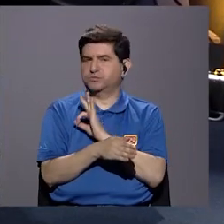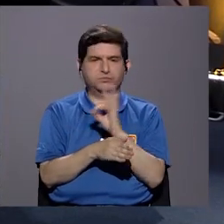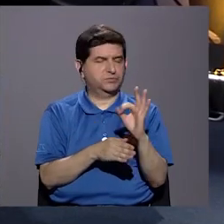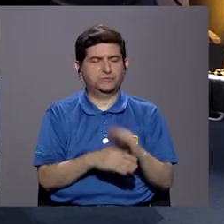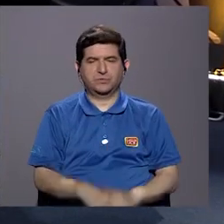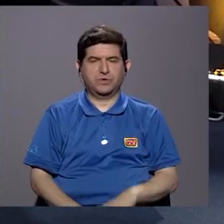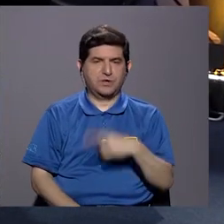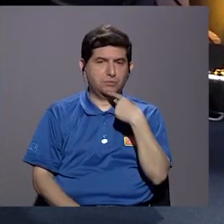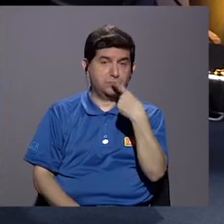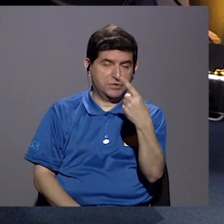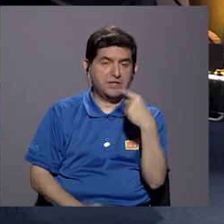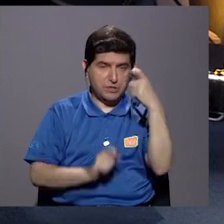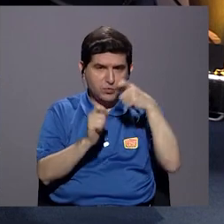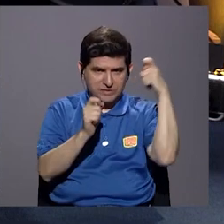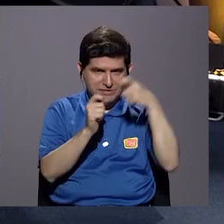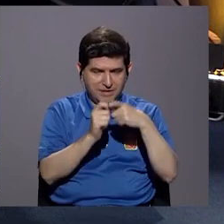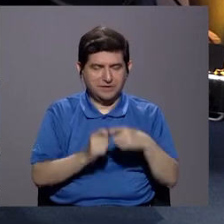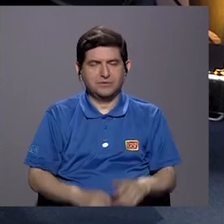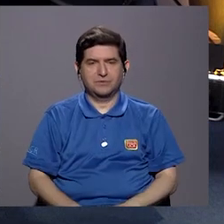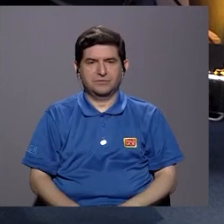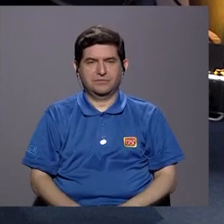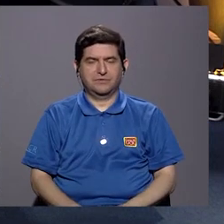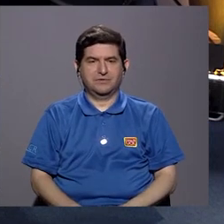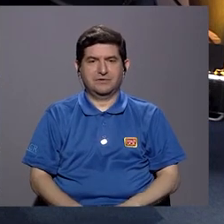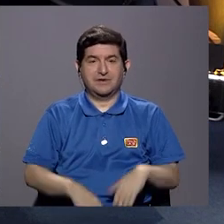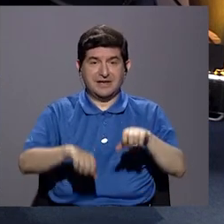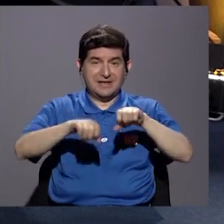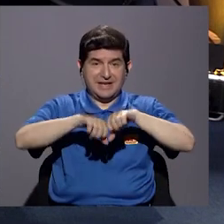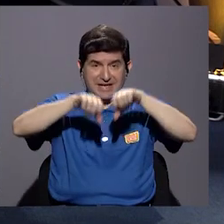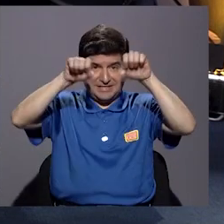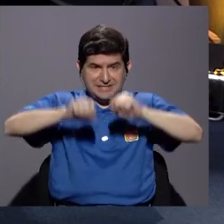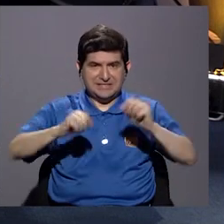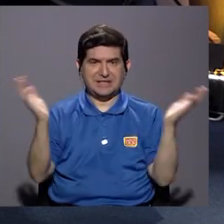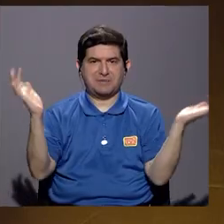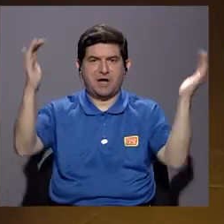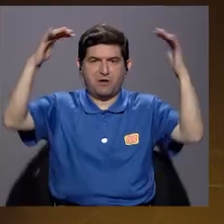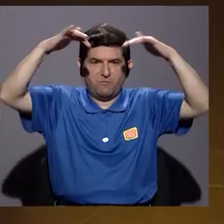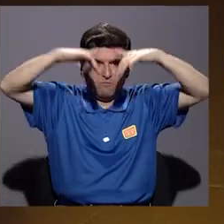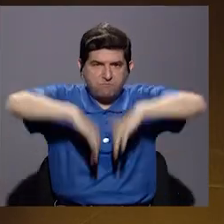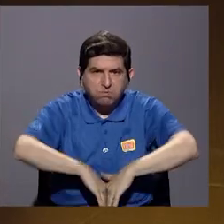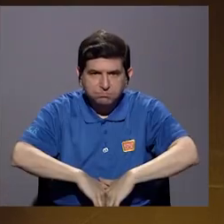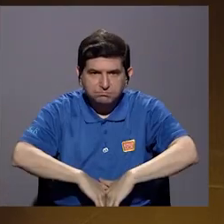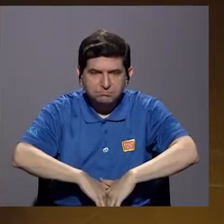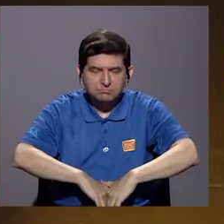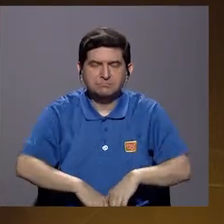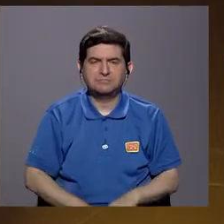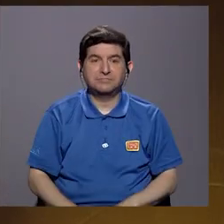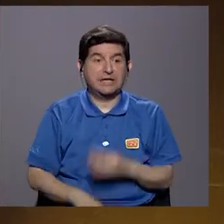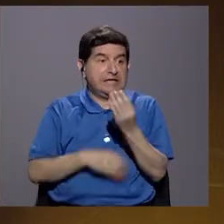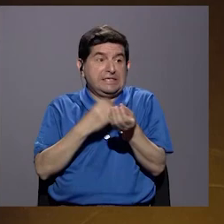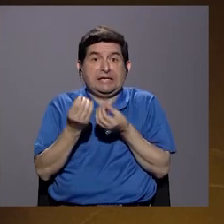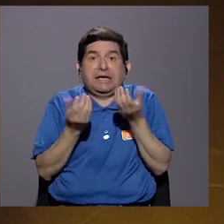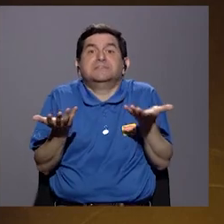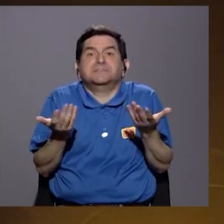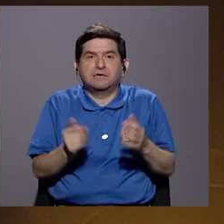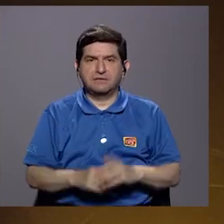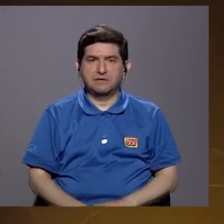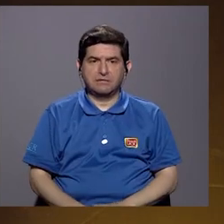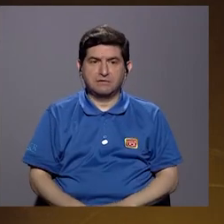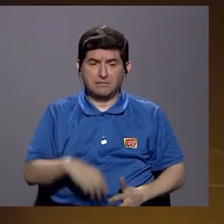En palabras suyas, textuales, el sistema colapsó. Bueno, ¿qué se puede hacer